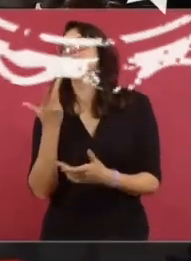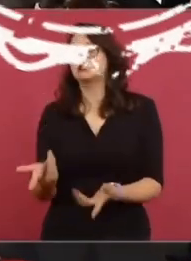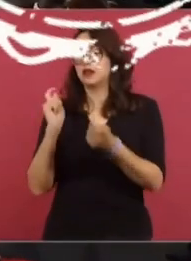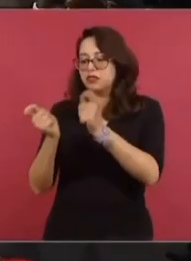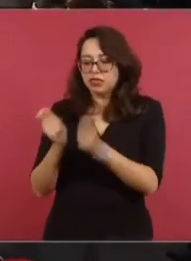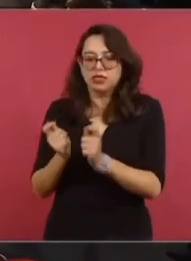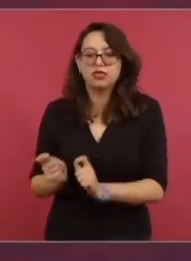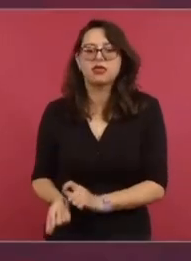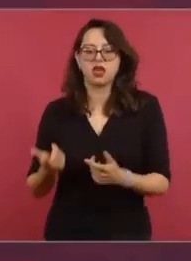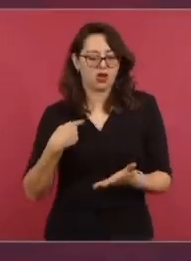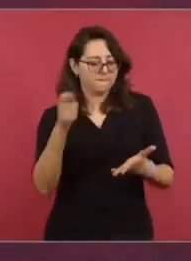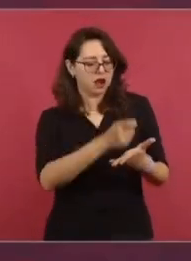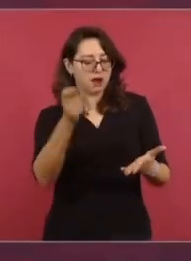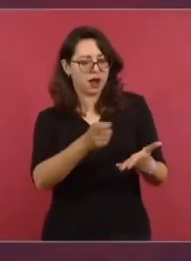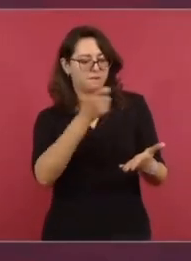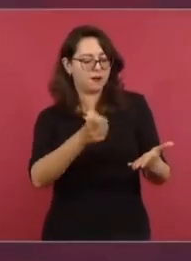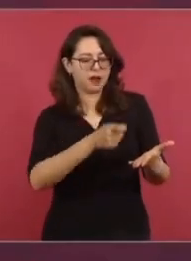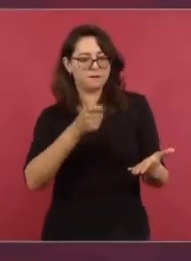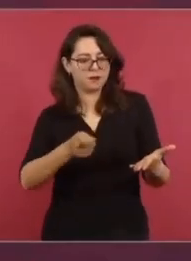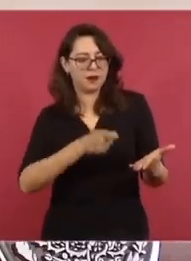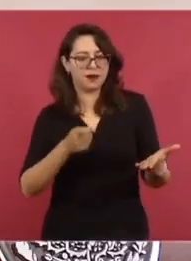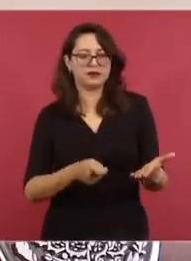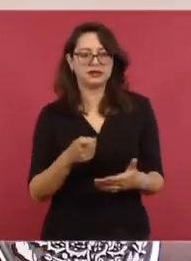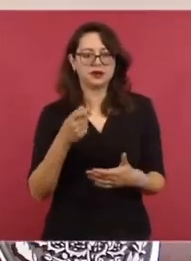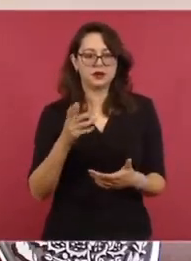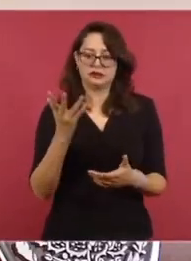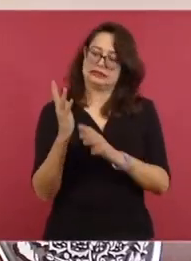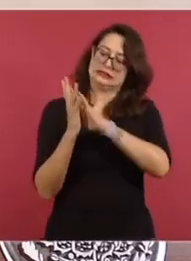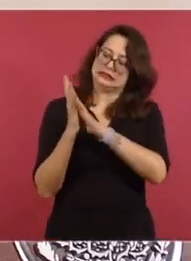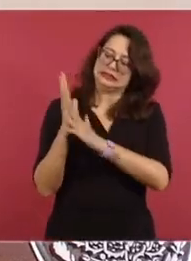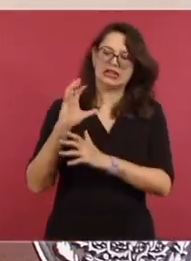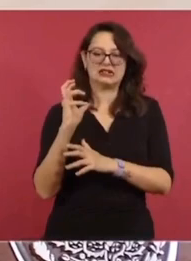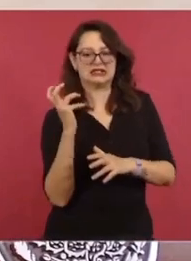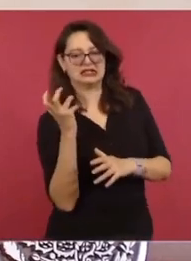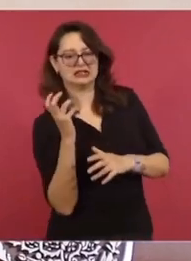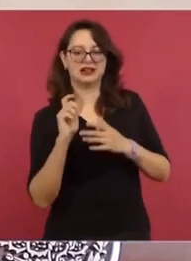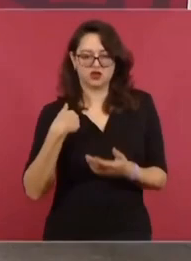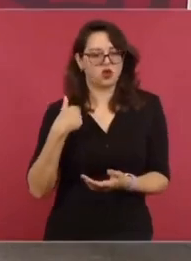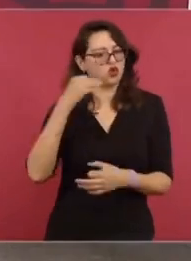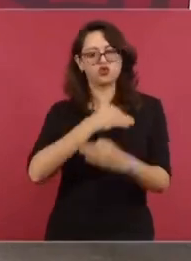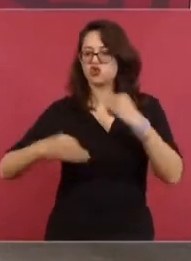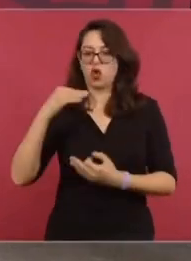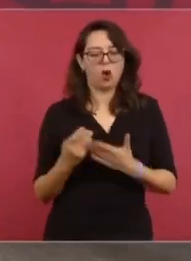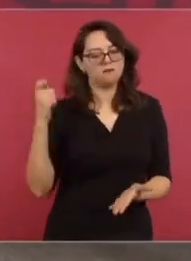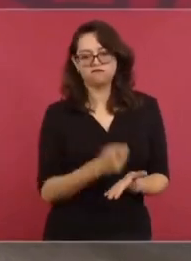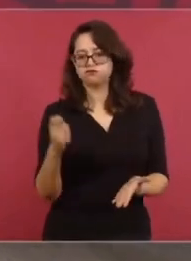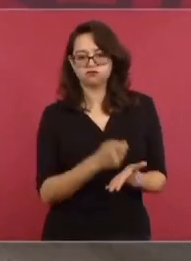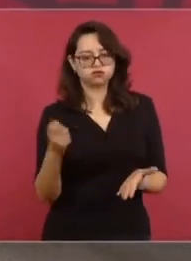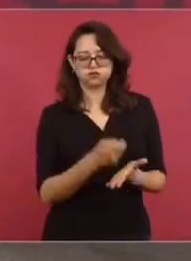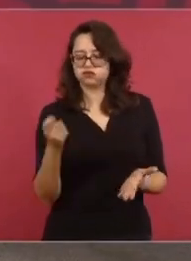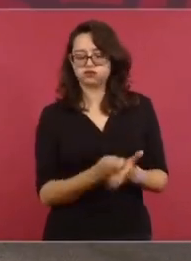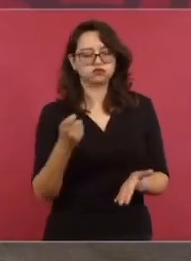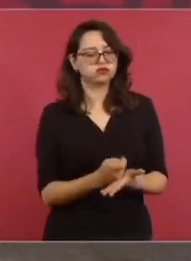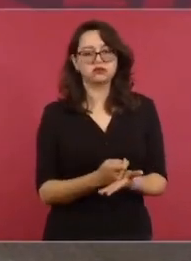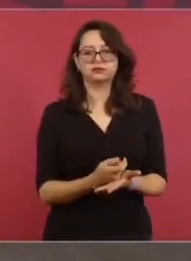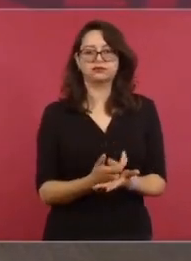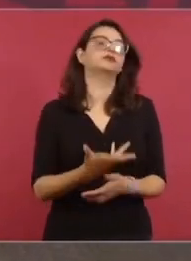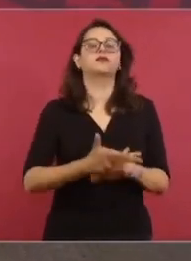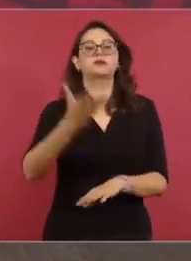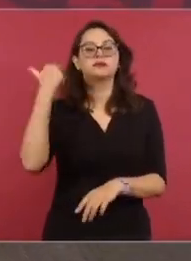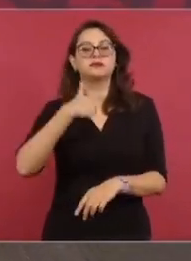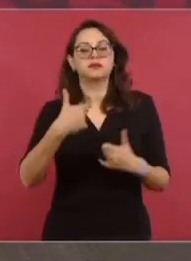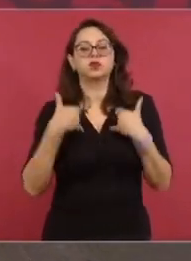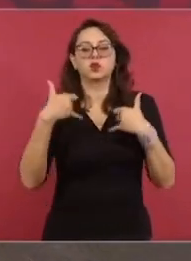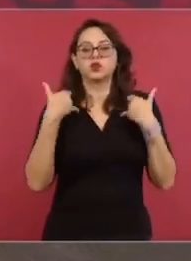Yo escribo a mano, cada vez se me está tosiendo más mi dedito que lo tengo malo porque de joven